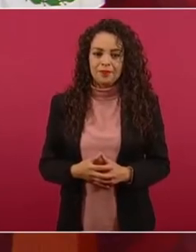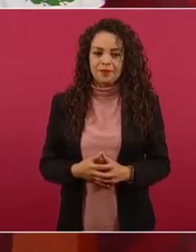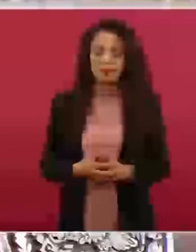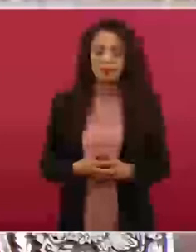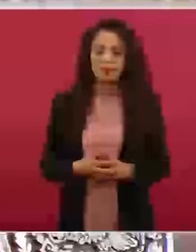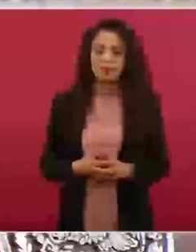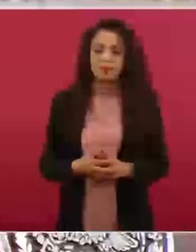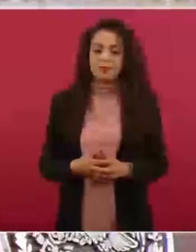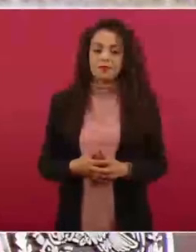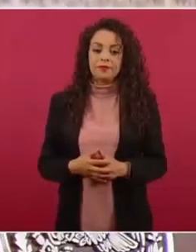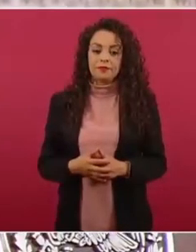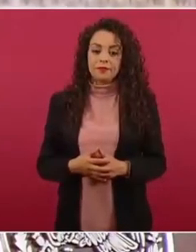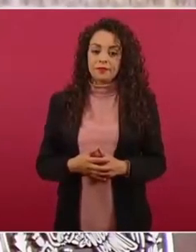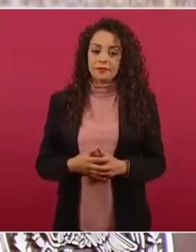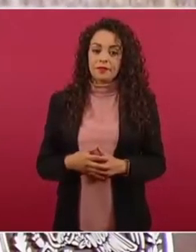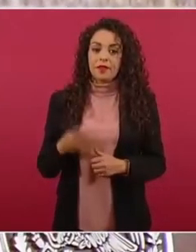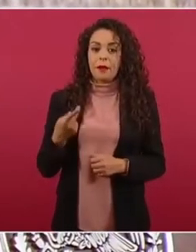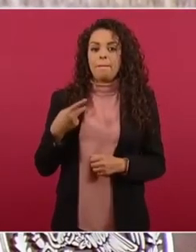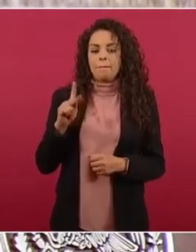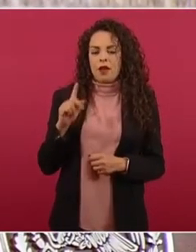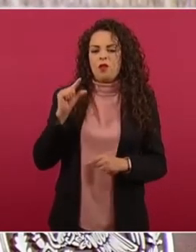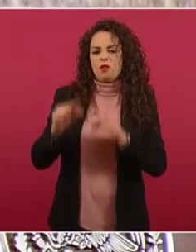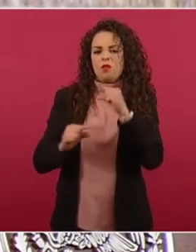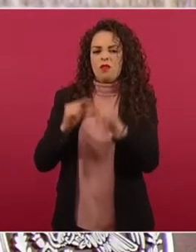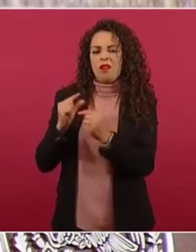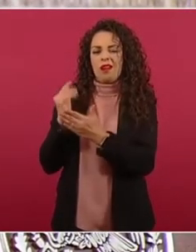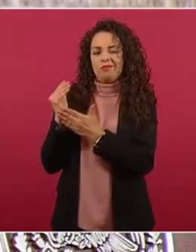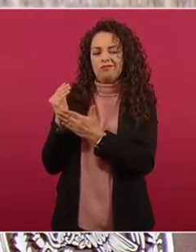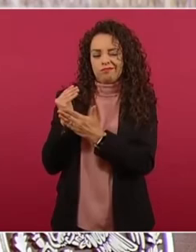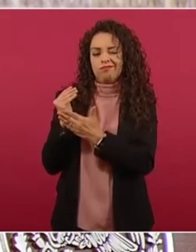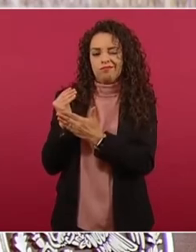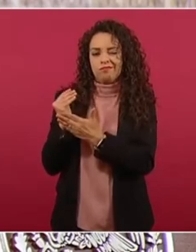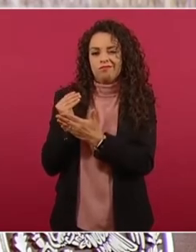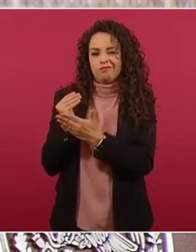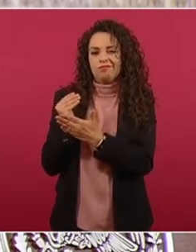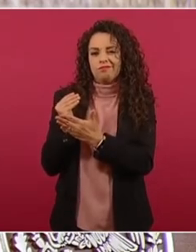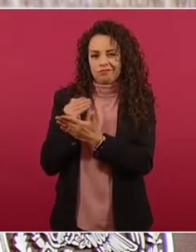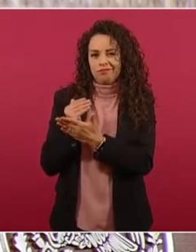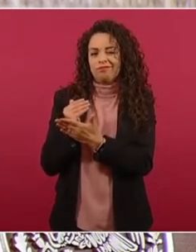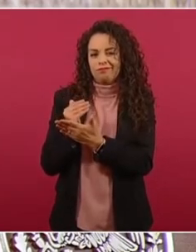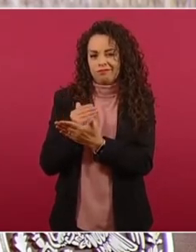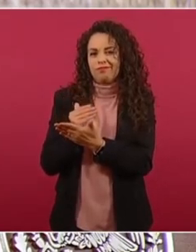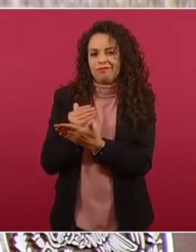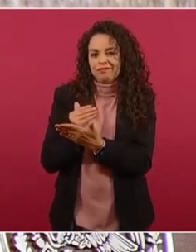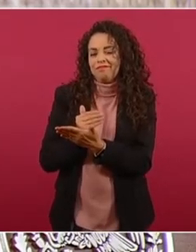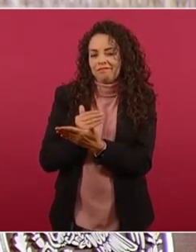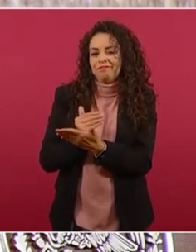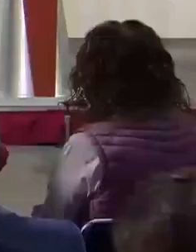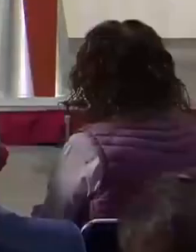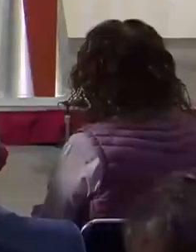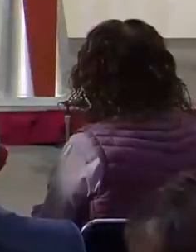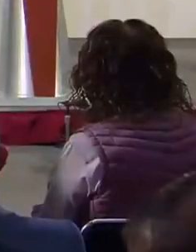con menos fuerza porque pues no tienen